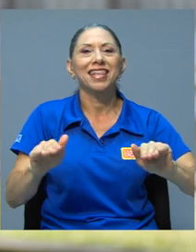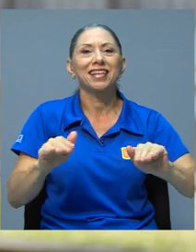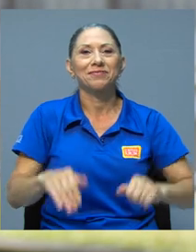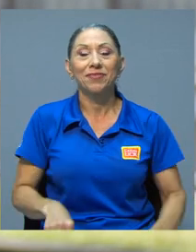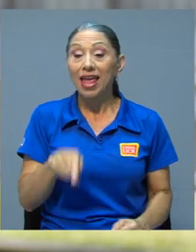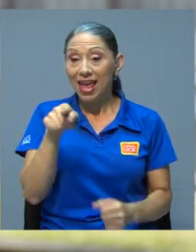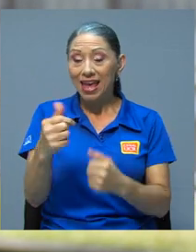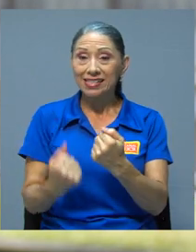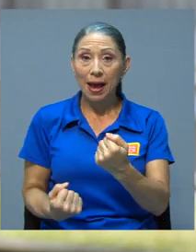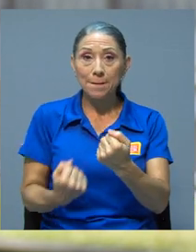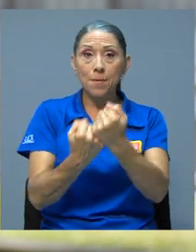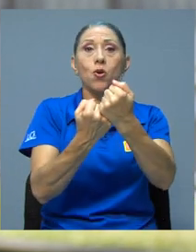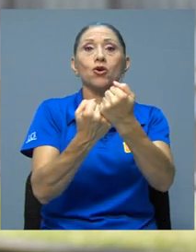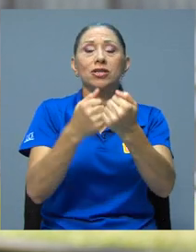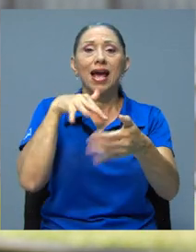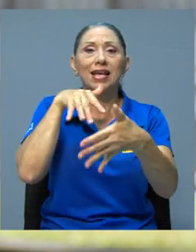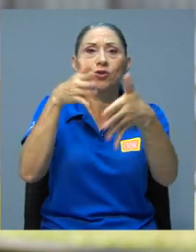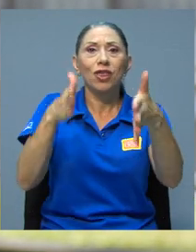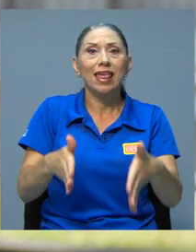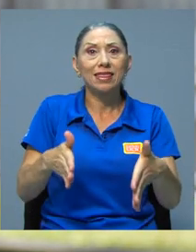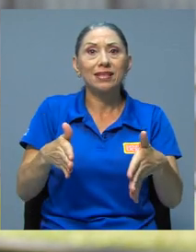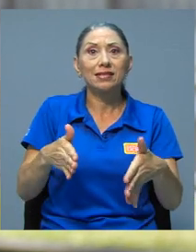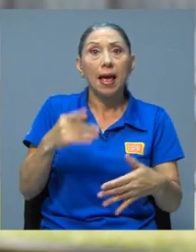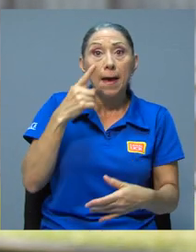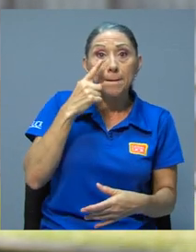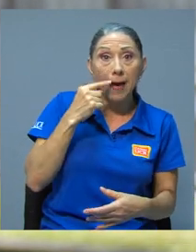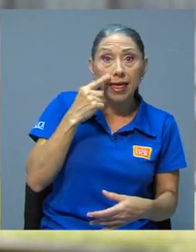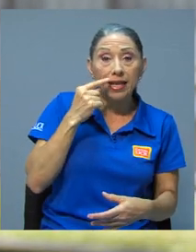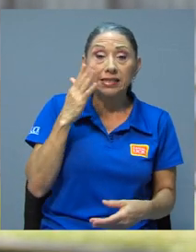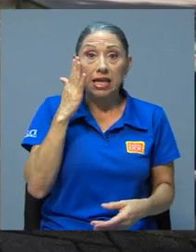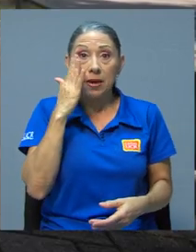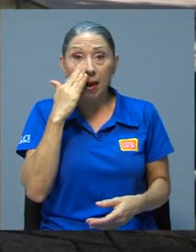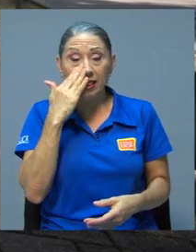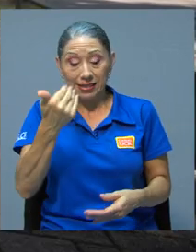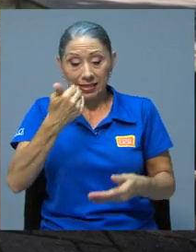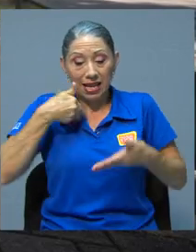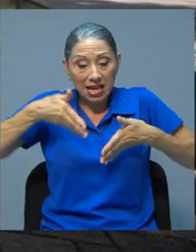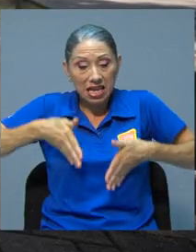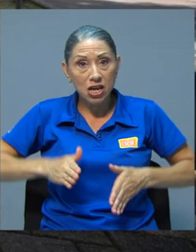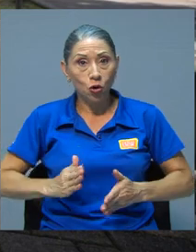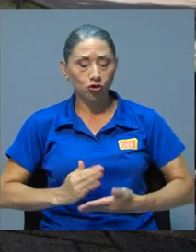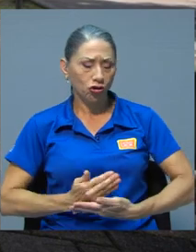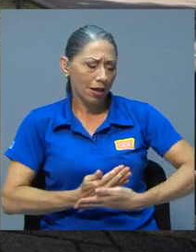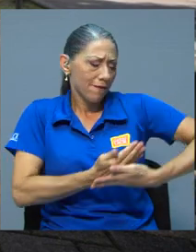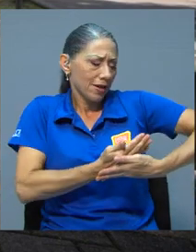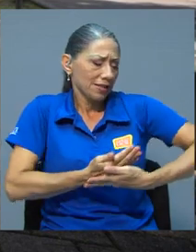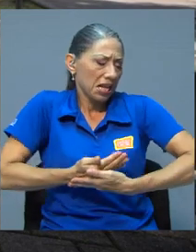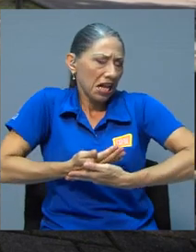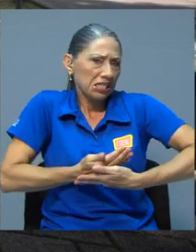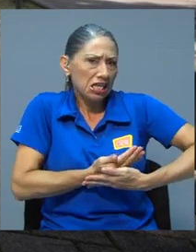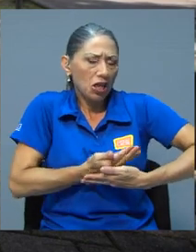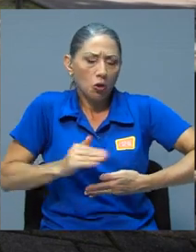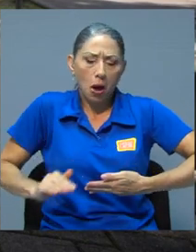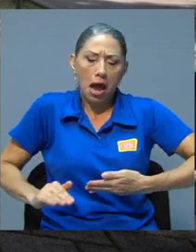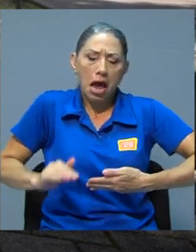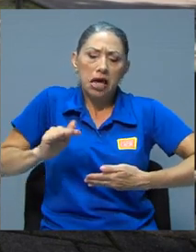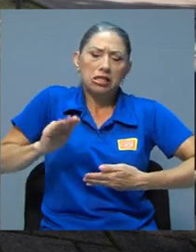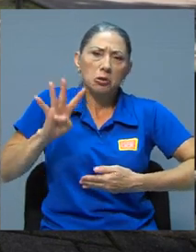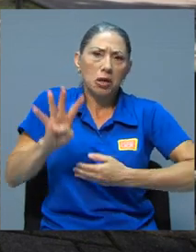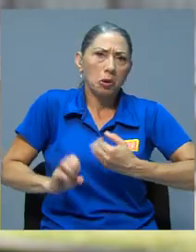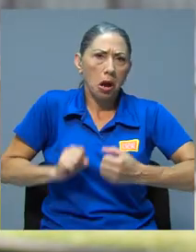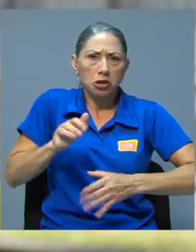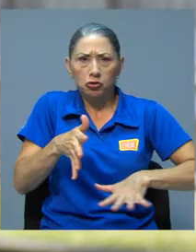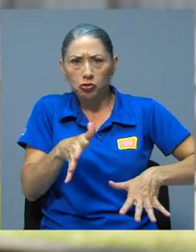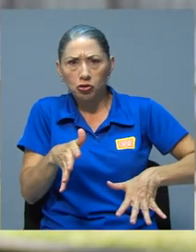precisamente que le da apoyo a aquellos estudiantes, padres y madres, que tienen niños entre recién nacidos y cerca de los cuatro